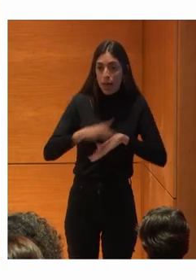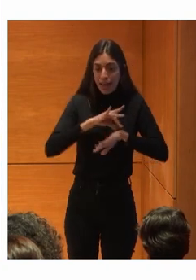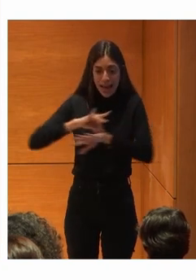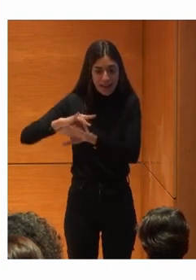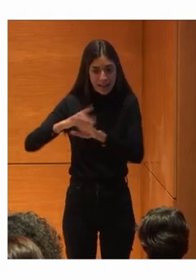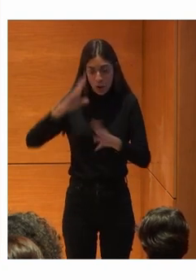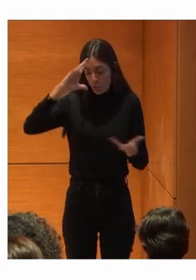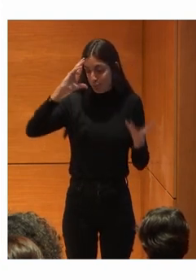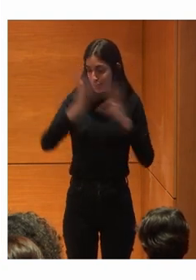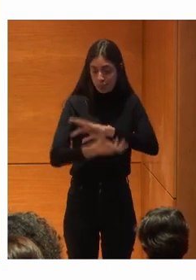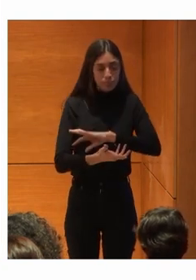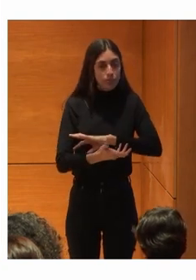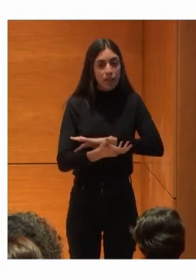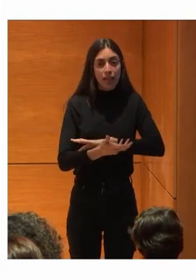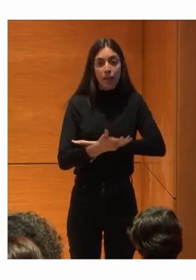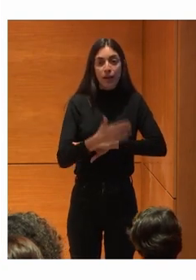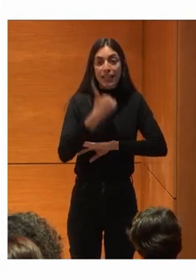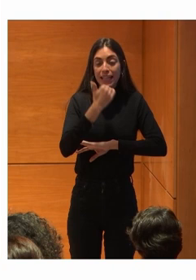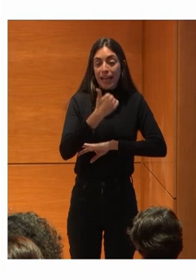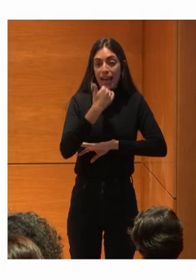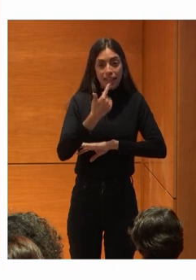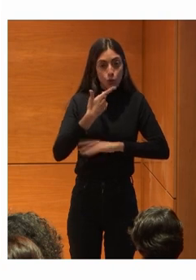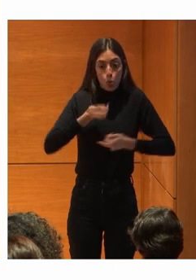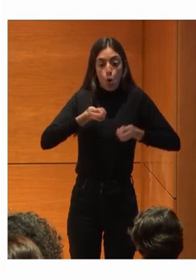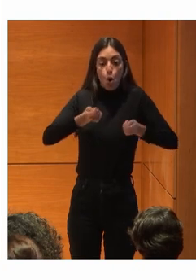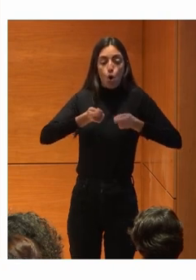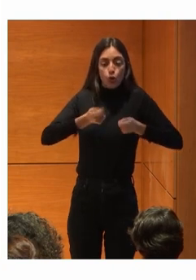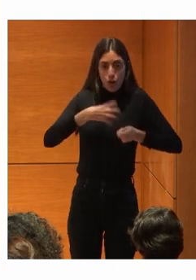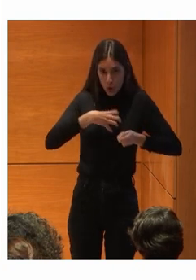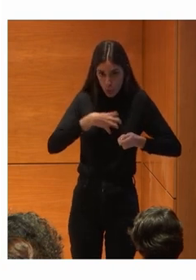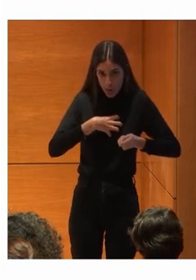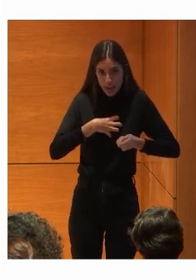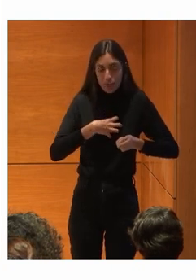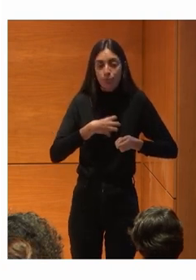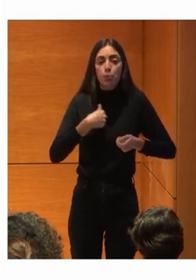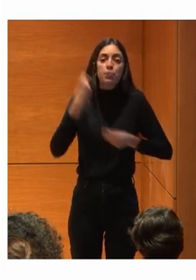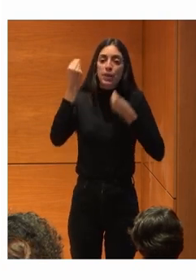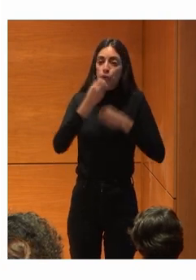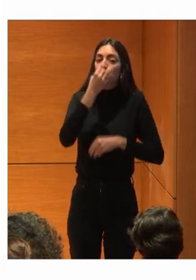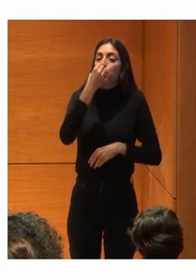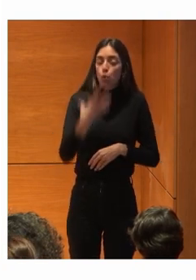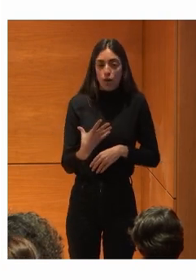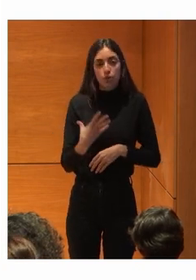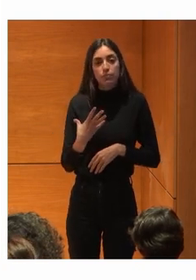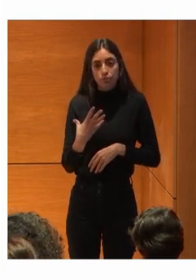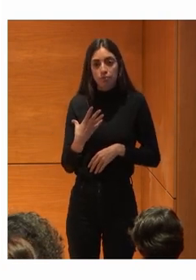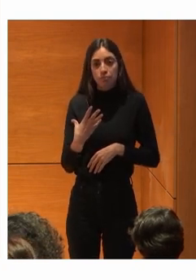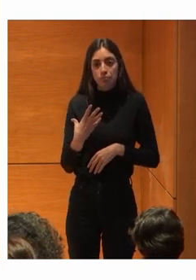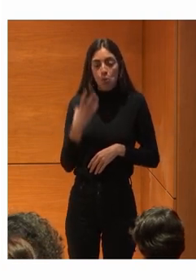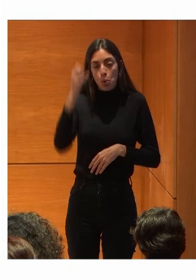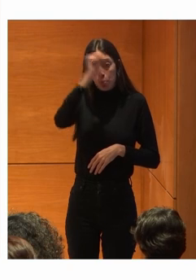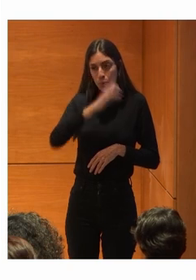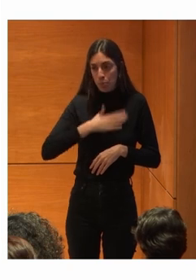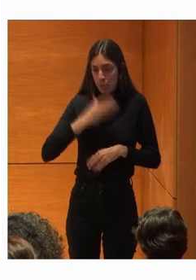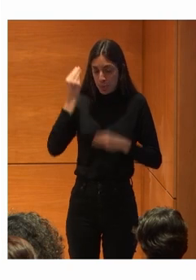locas Que son Casi Ingobernables Yo creo que ha sido Muy buena Muy buena Y